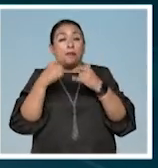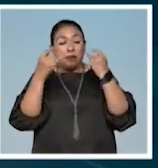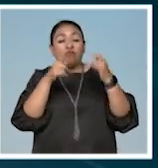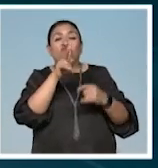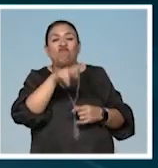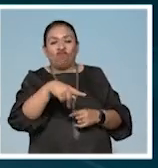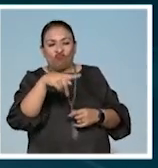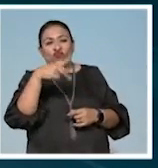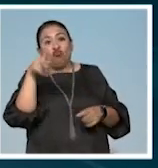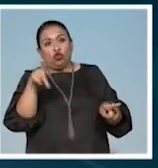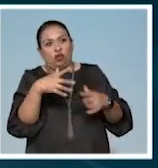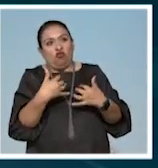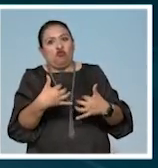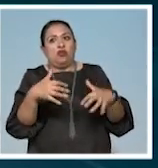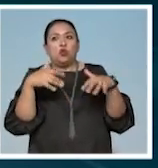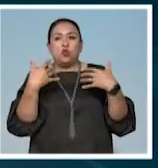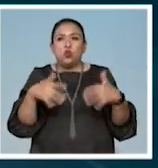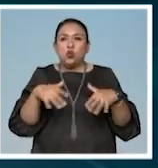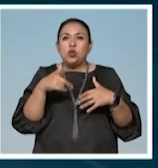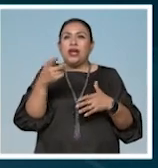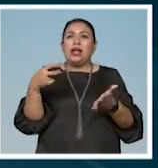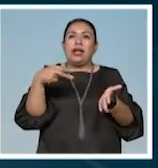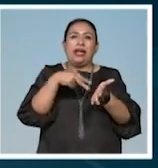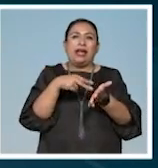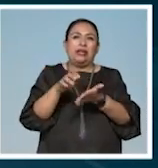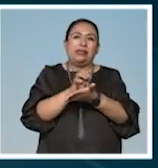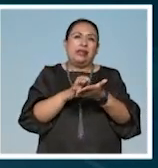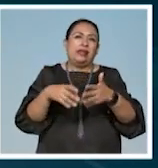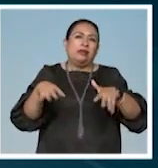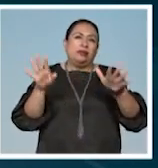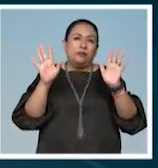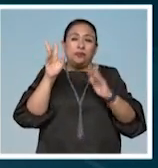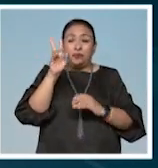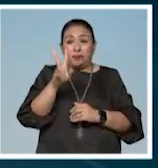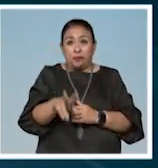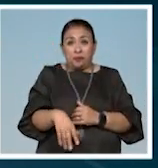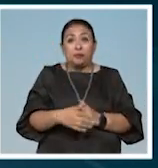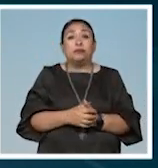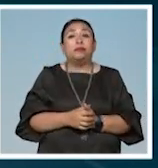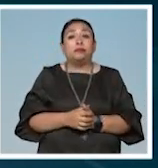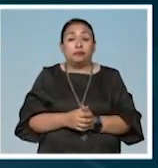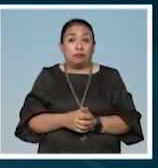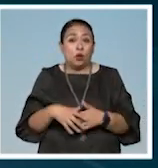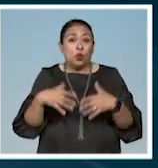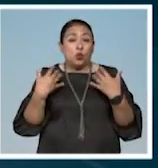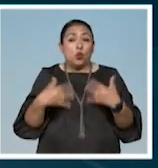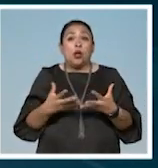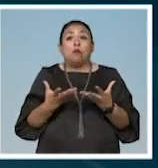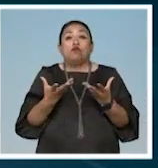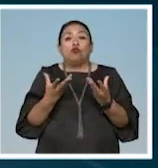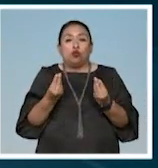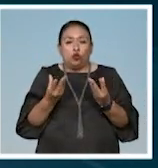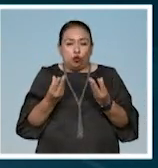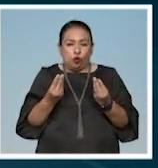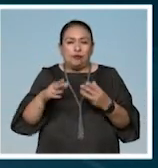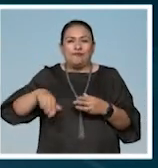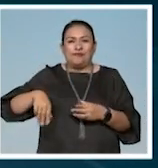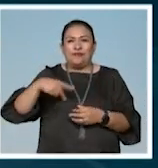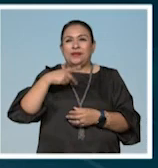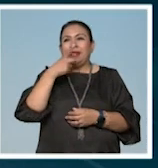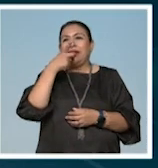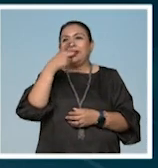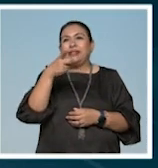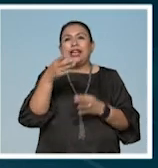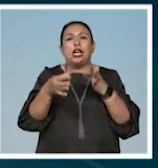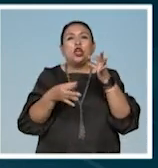conciertos, por supuesto, grandes exposiciones. escenarios, por ejemplo. Bueno, es la verdad una enorme cantidad, ya mencionaban en